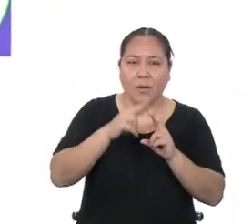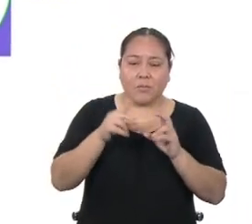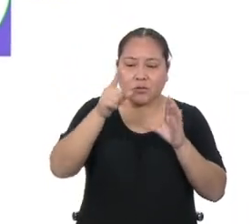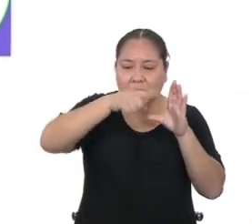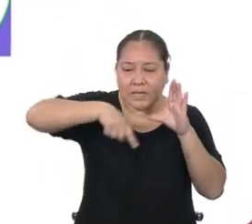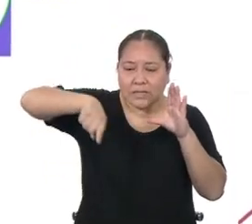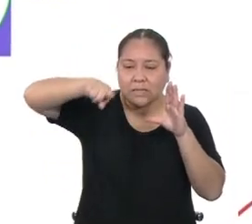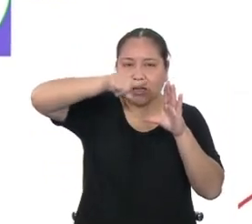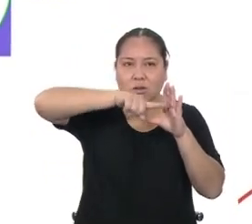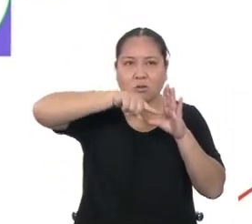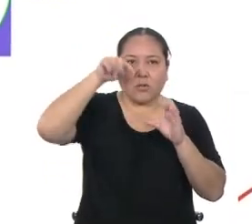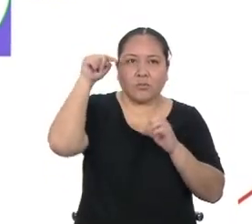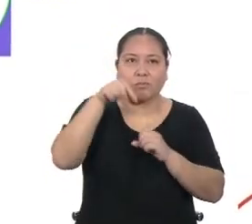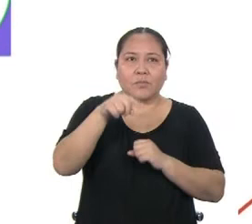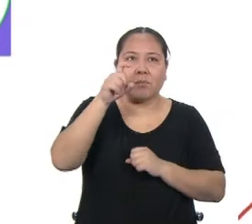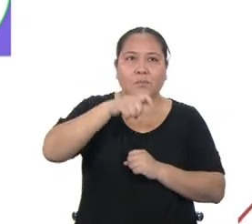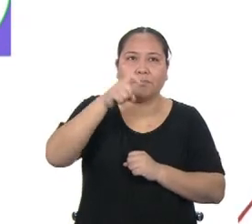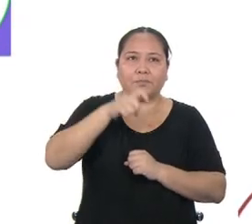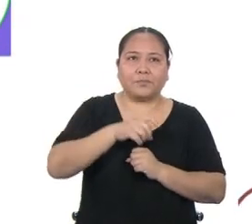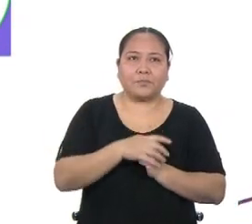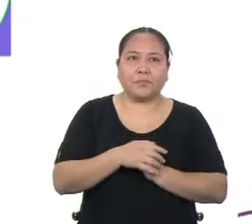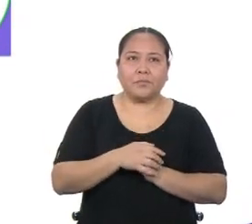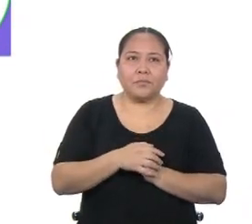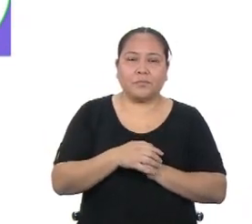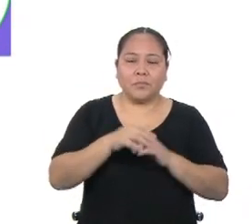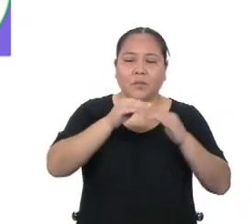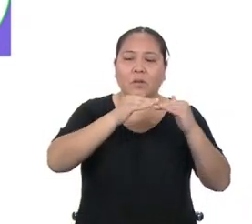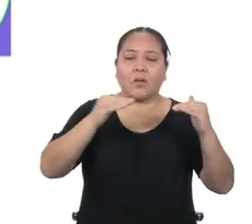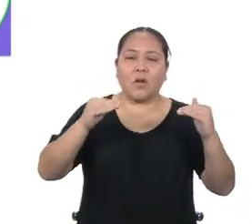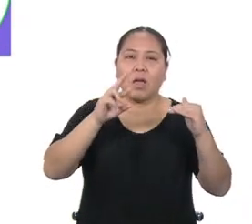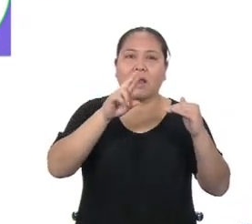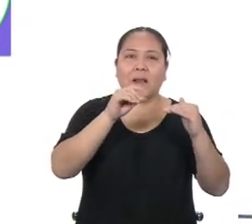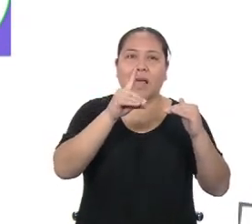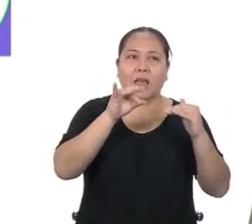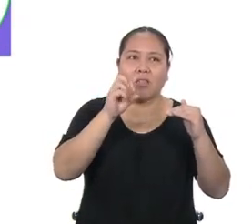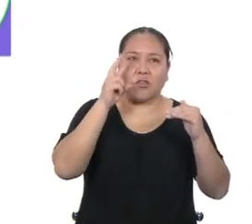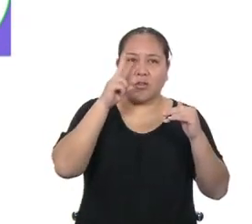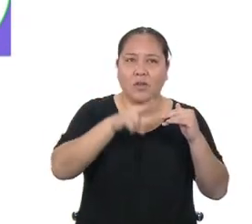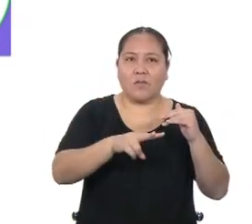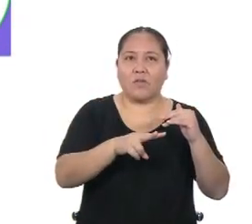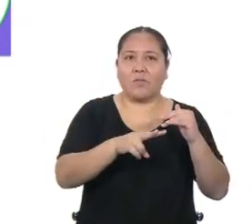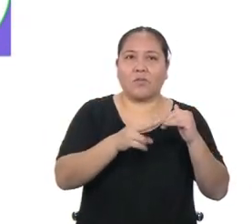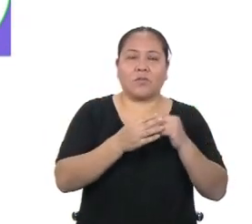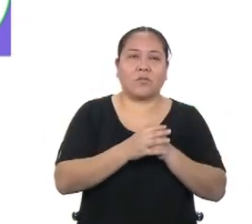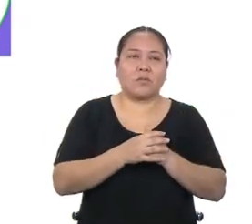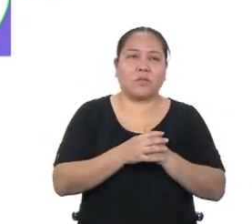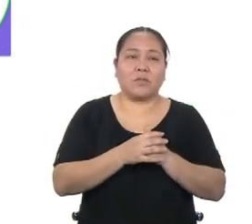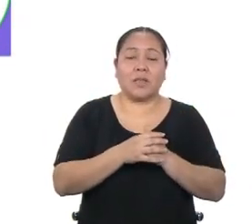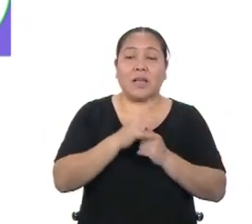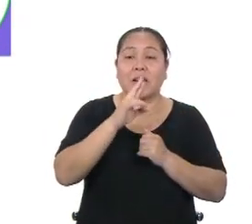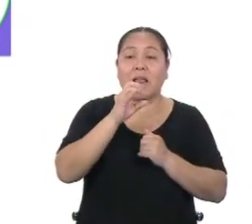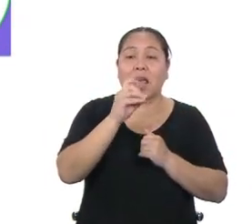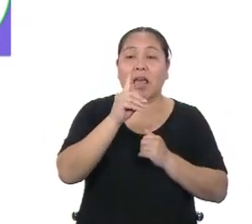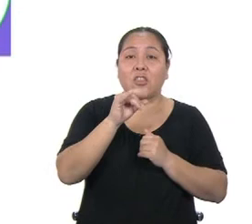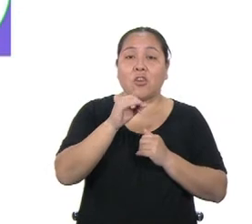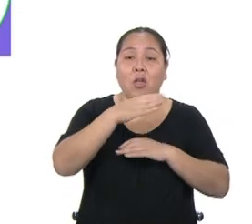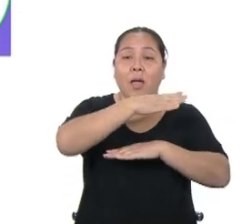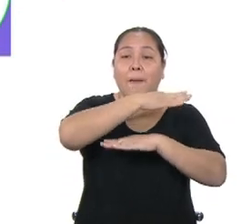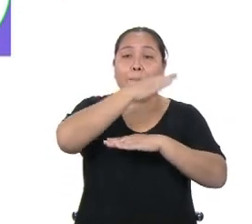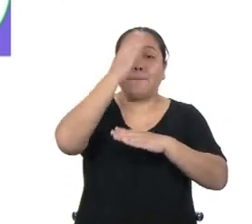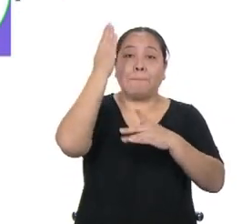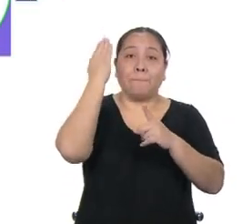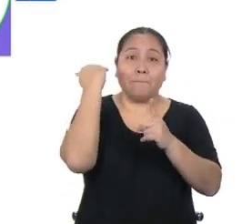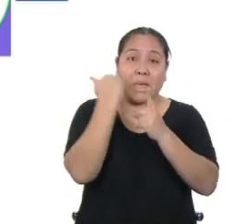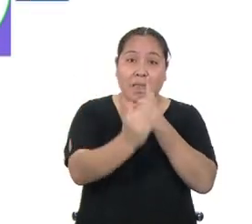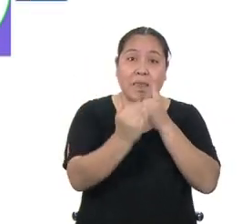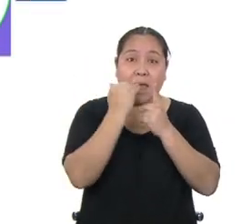círculo. Para eso necesitamos la medida del radio. Como ya vimos, el radio es la mitad del diámetro. Si